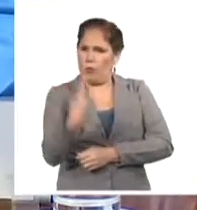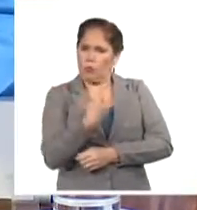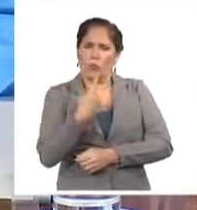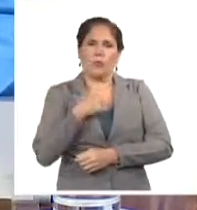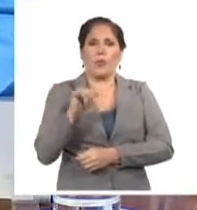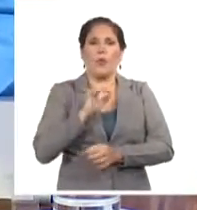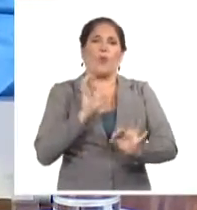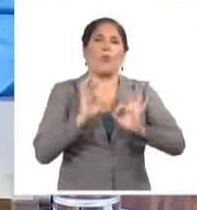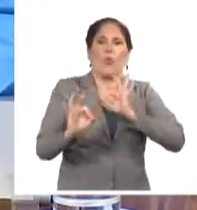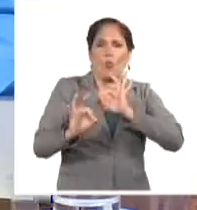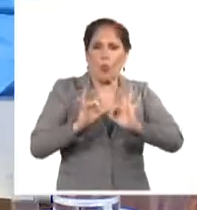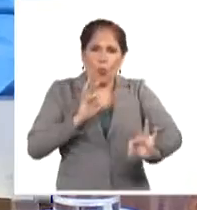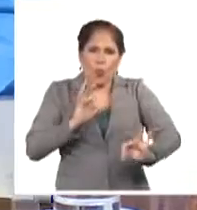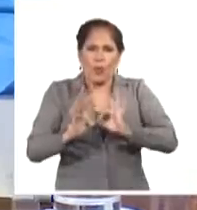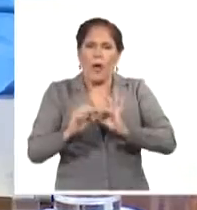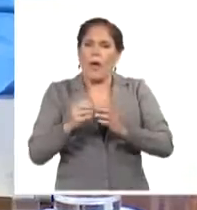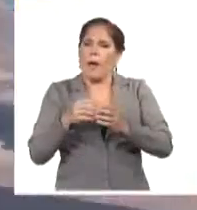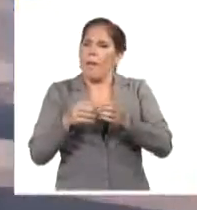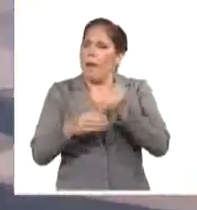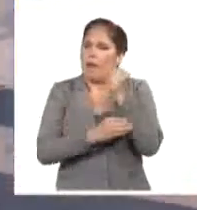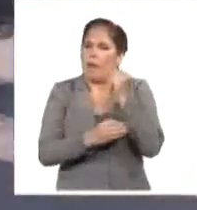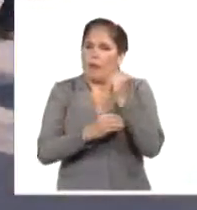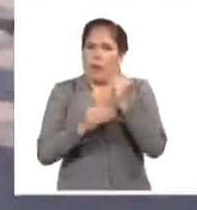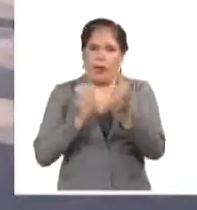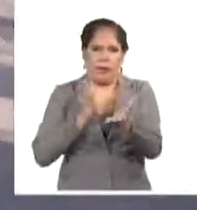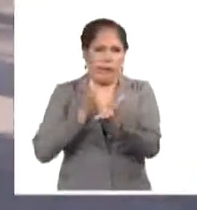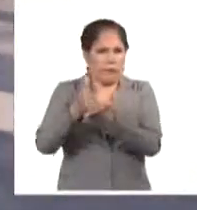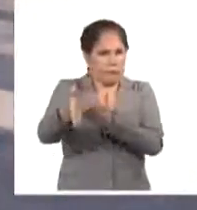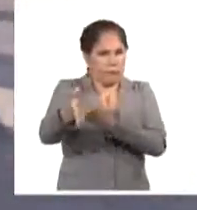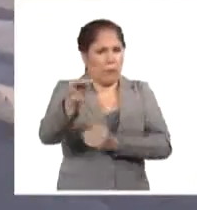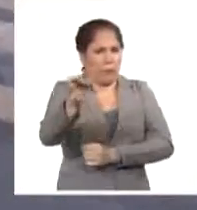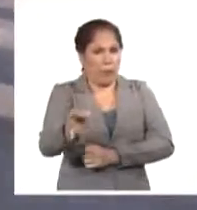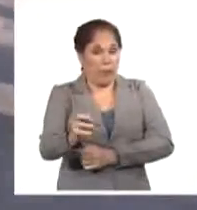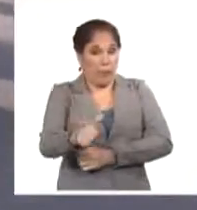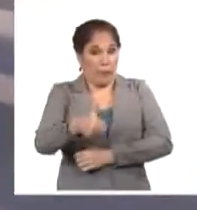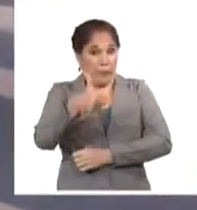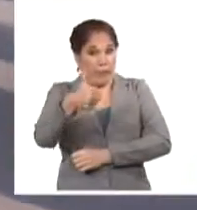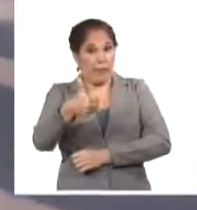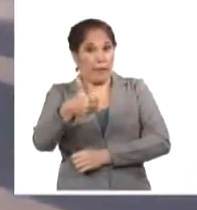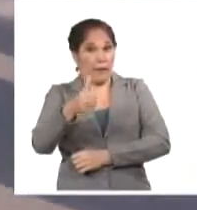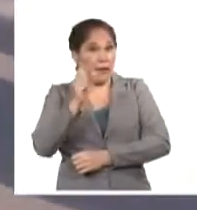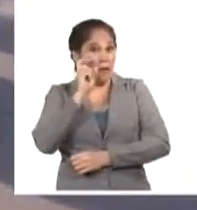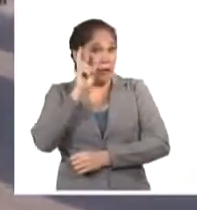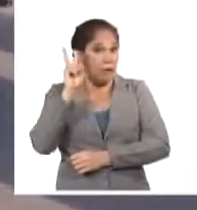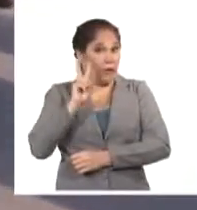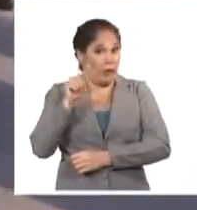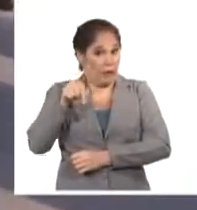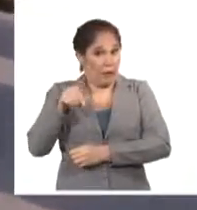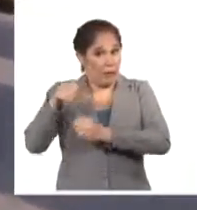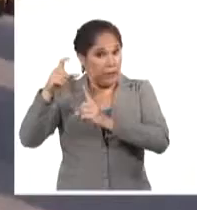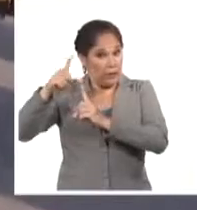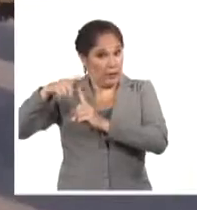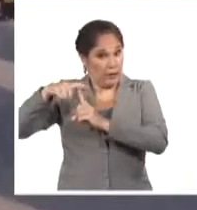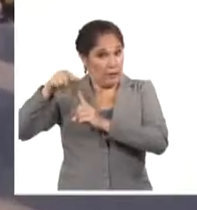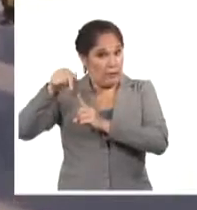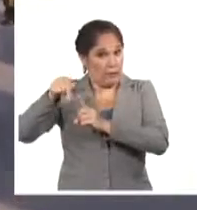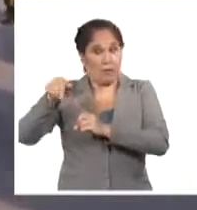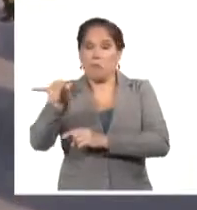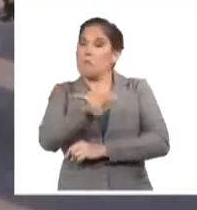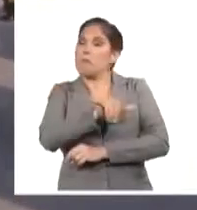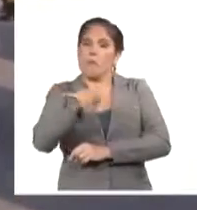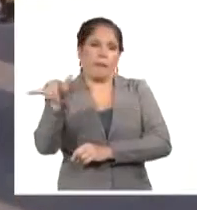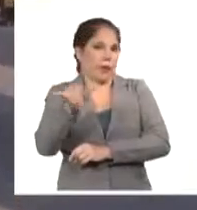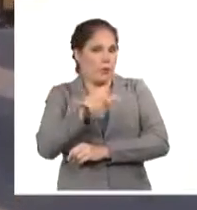florezca mucho más durante todo este tiempo. El presidente de la Confederación General del Trabajo de Vietnam, Guyen